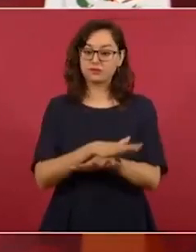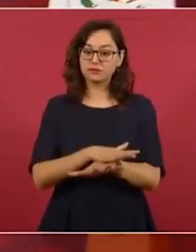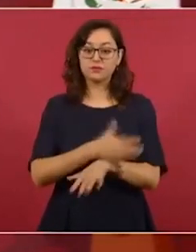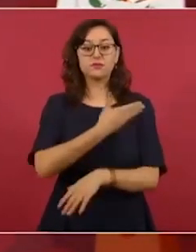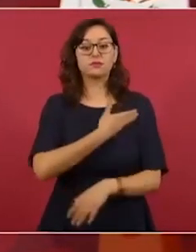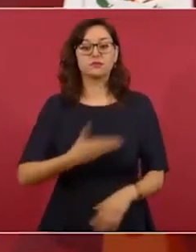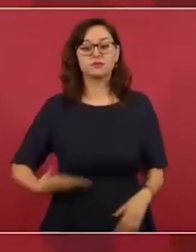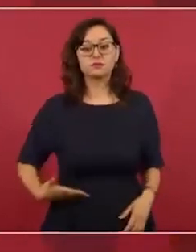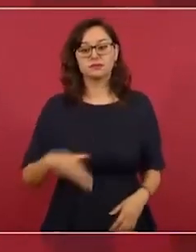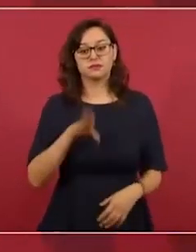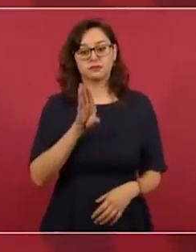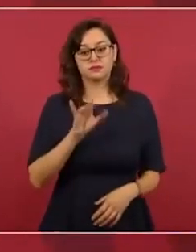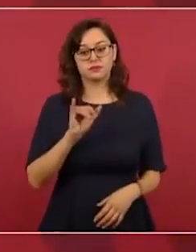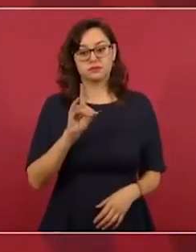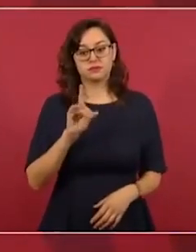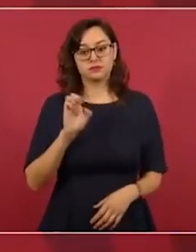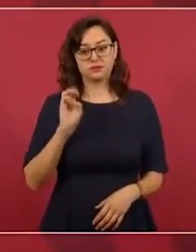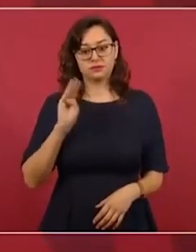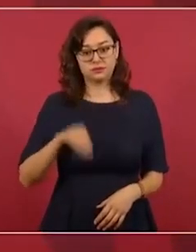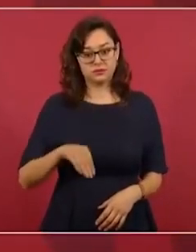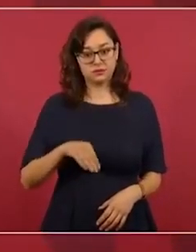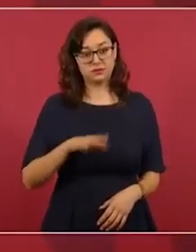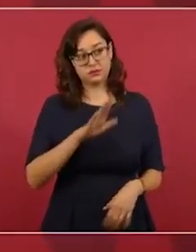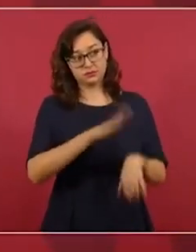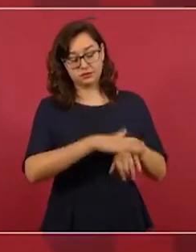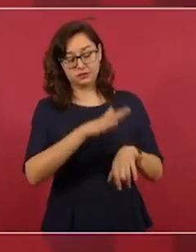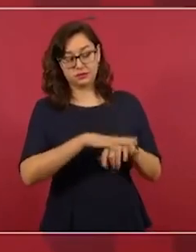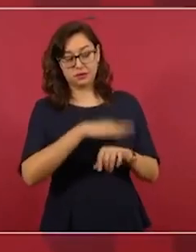que así como va a tener esa oposición